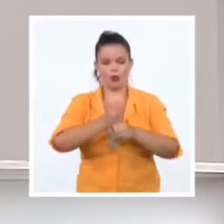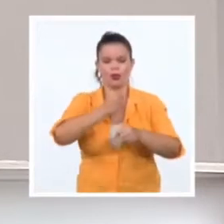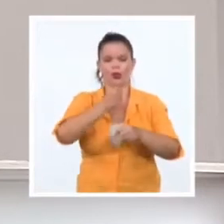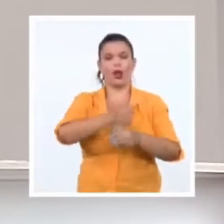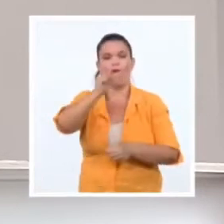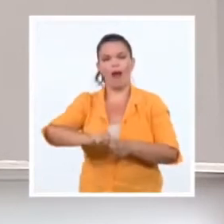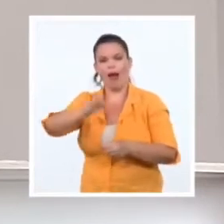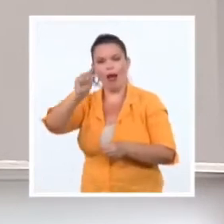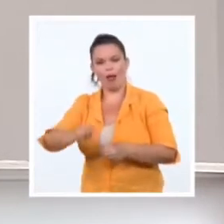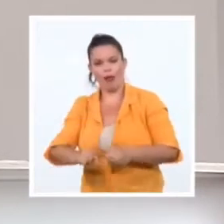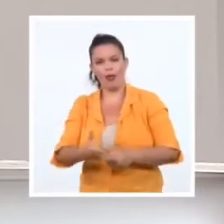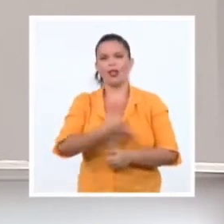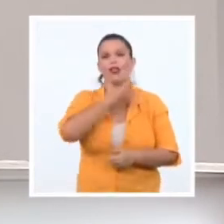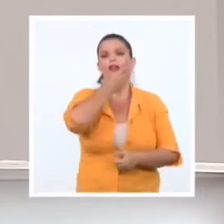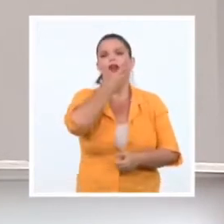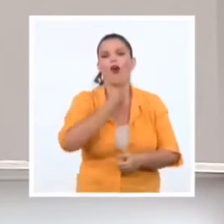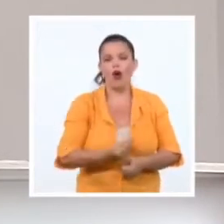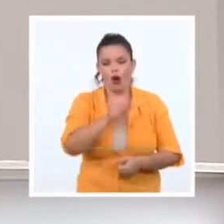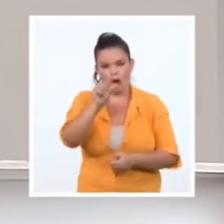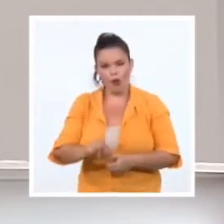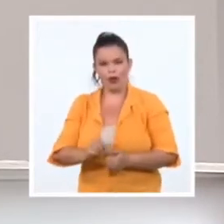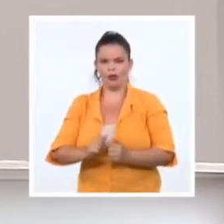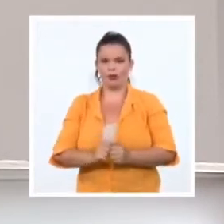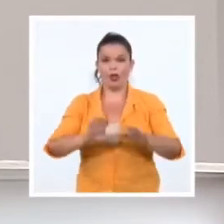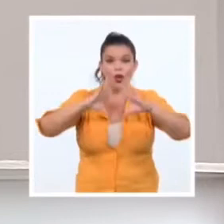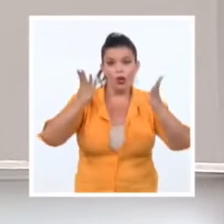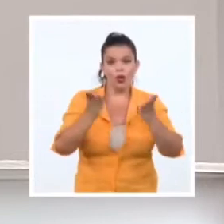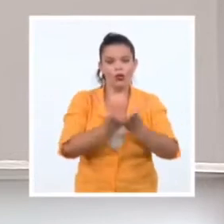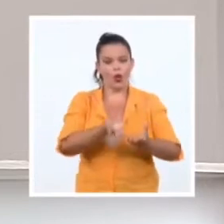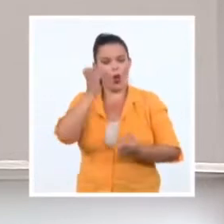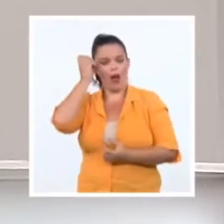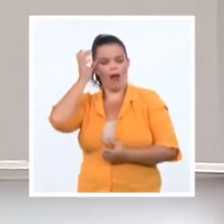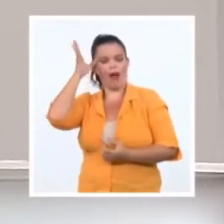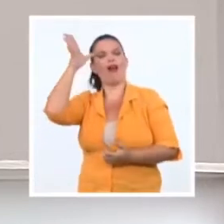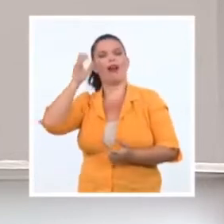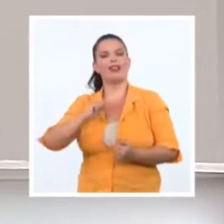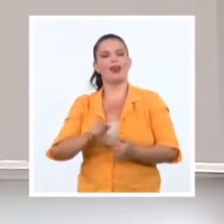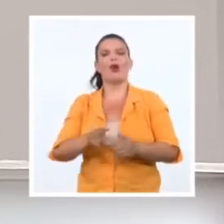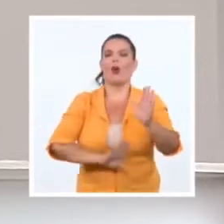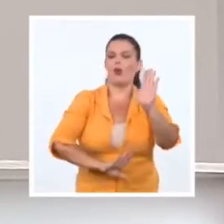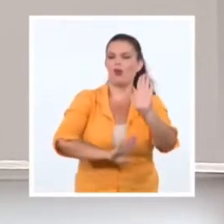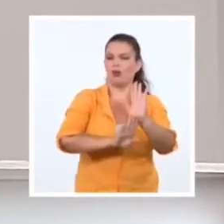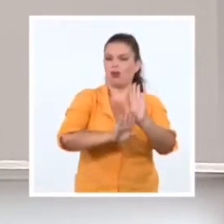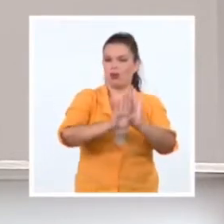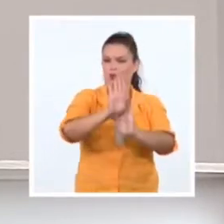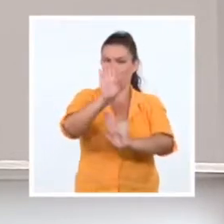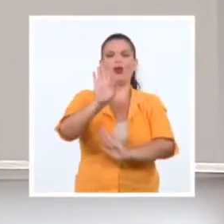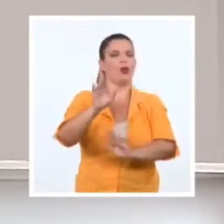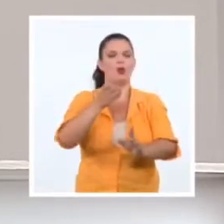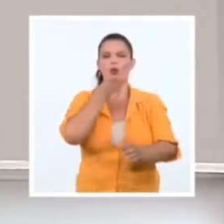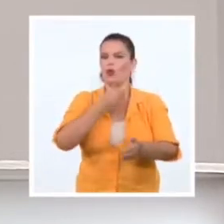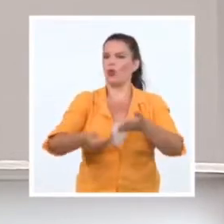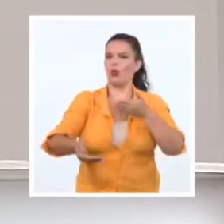de sus jóvenes, de todo un pueblo que en resistencia creativa avanza con optimismo por encima de